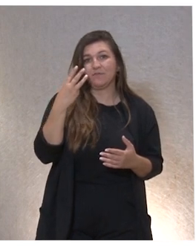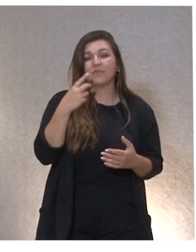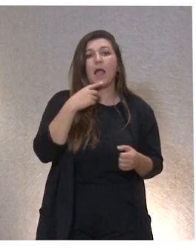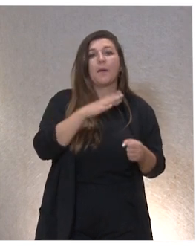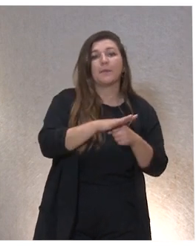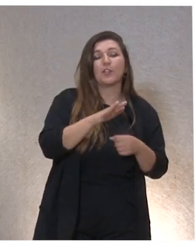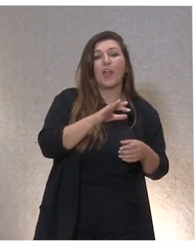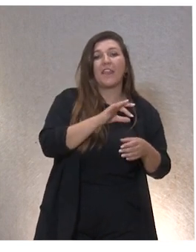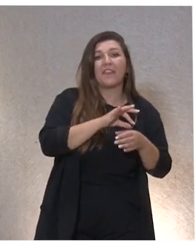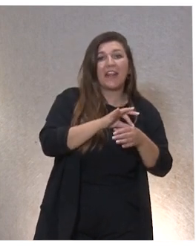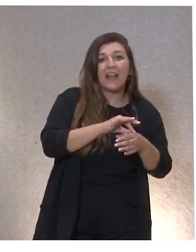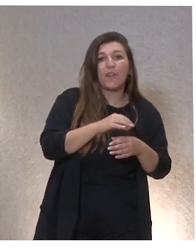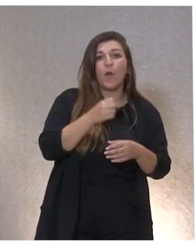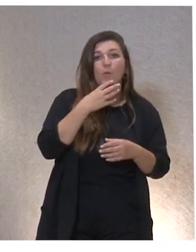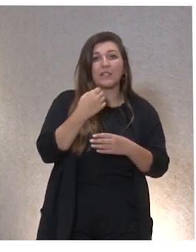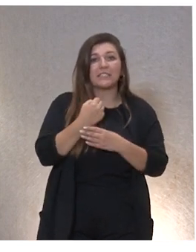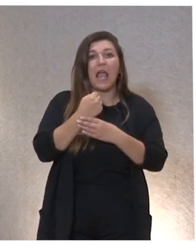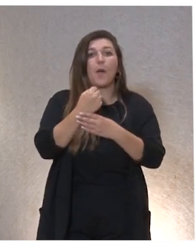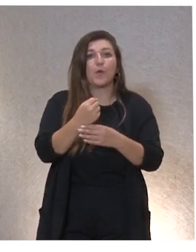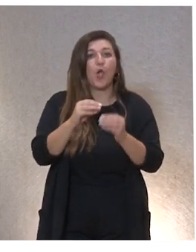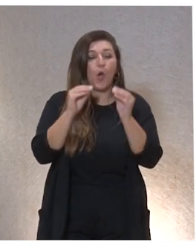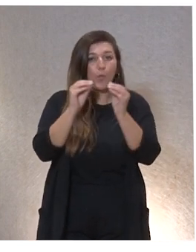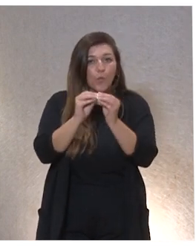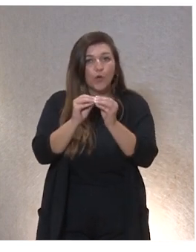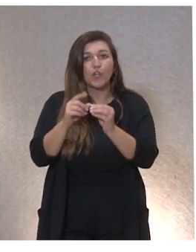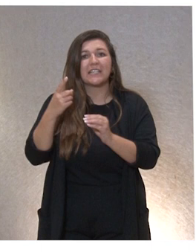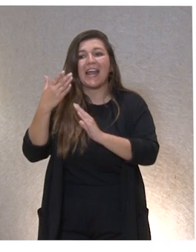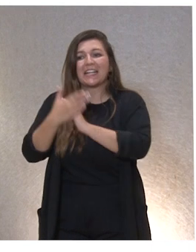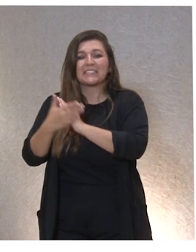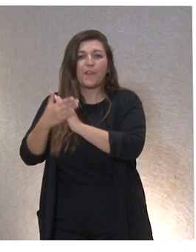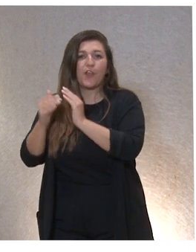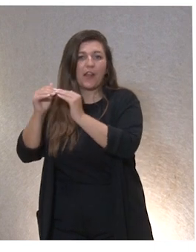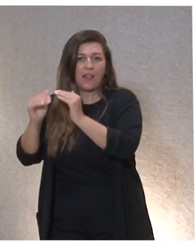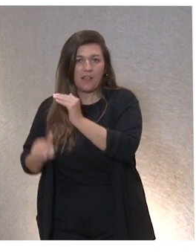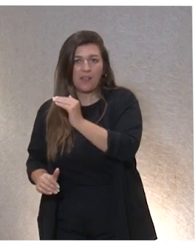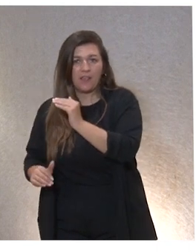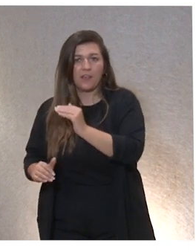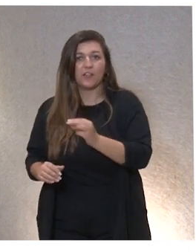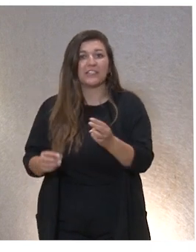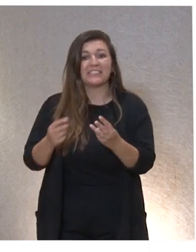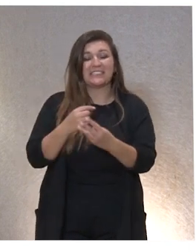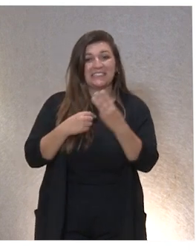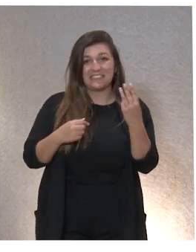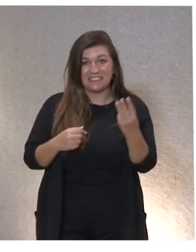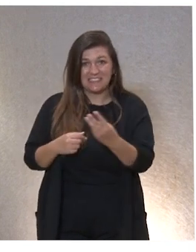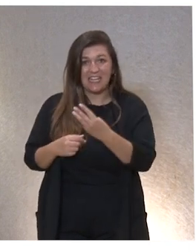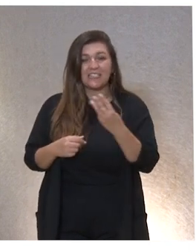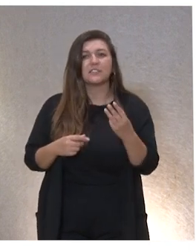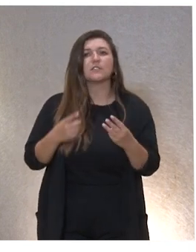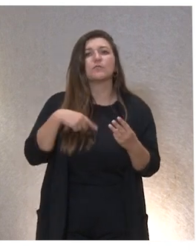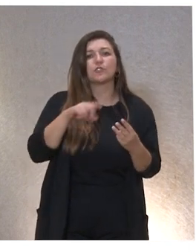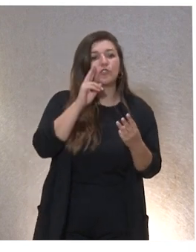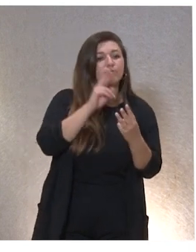con buenos apoyos y reducción de restricciones ¿vale? Estos serían tres itinerarios que como veis